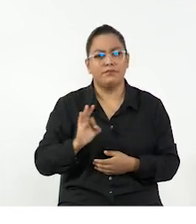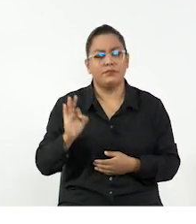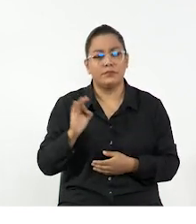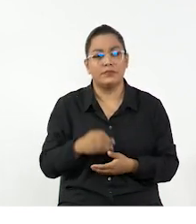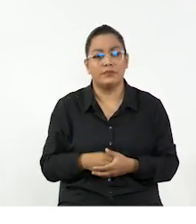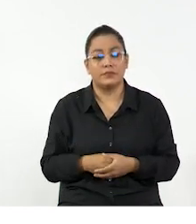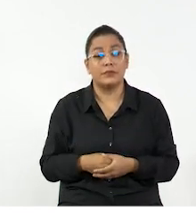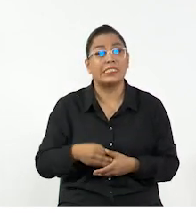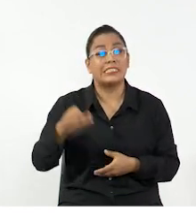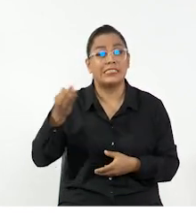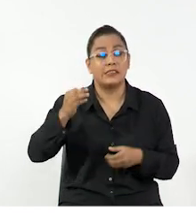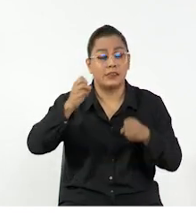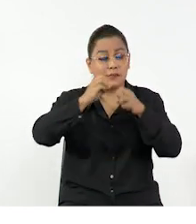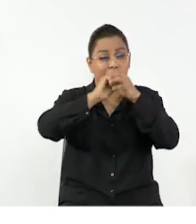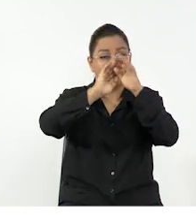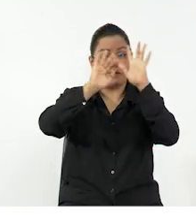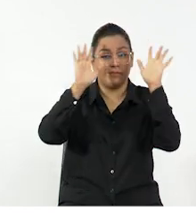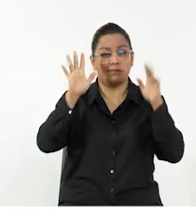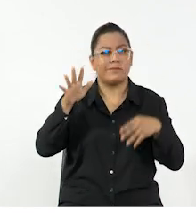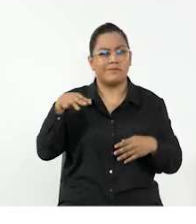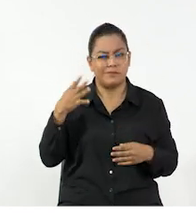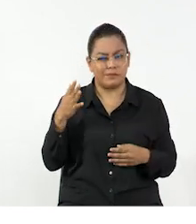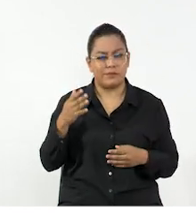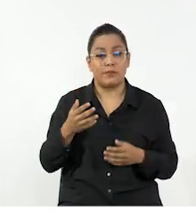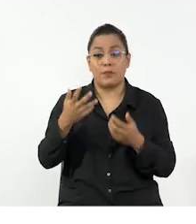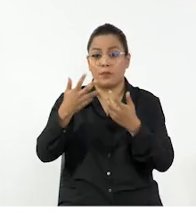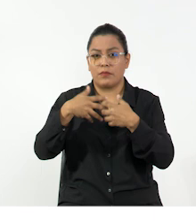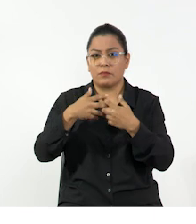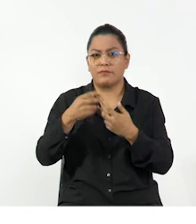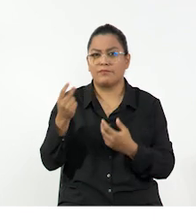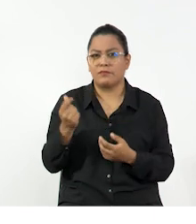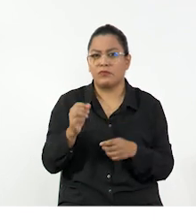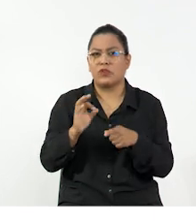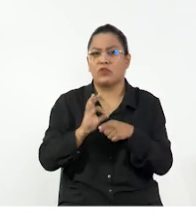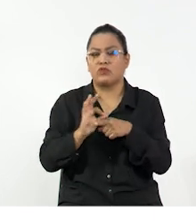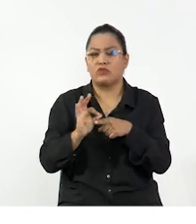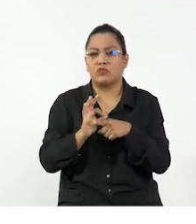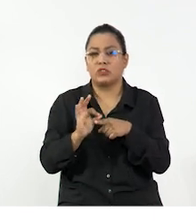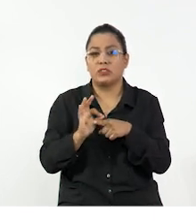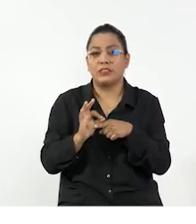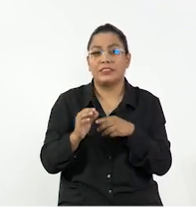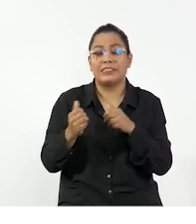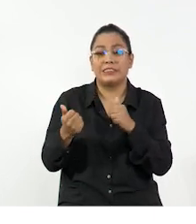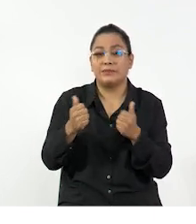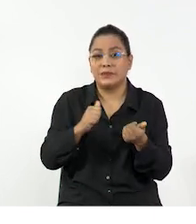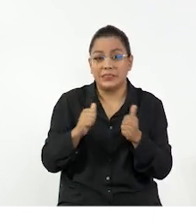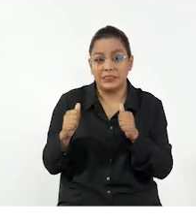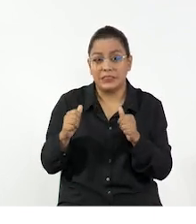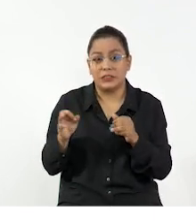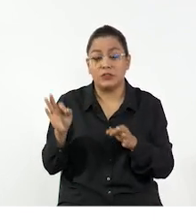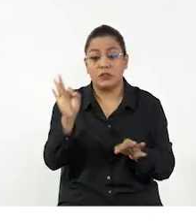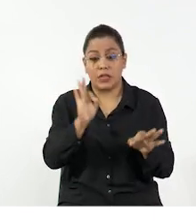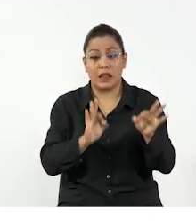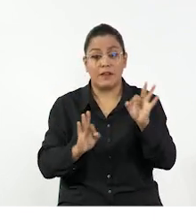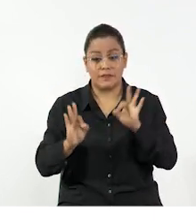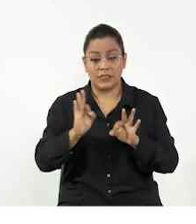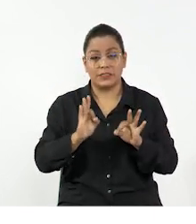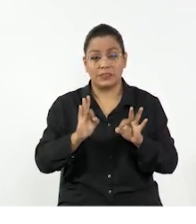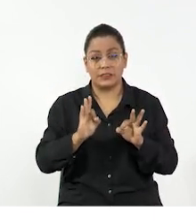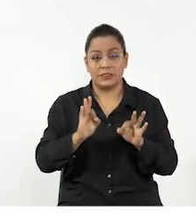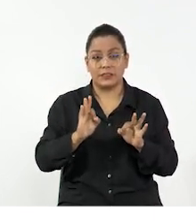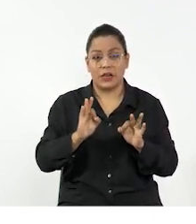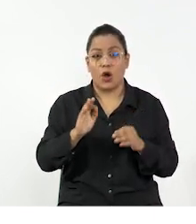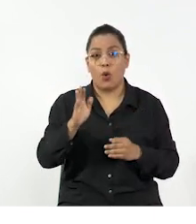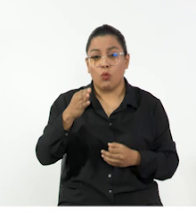fácil. Sin embargo, es necesario tener en claro que estas máquinas simples funcionan a partir de magnitudes